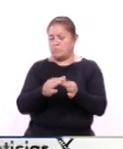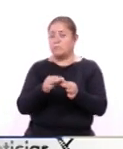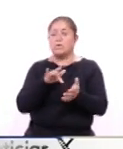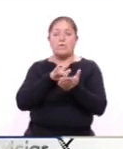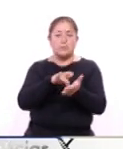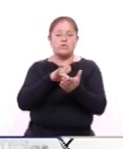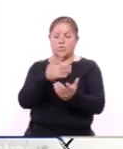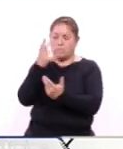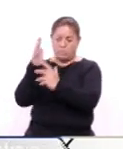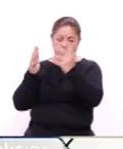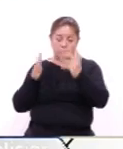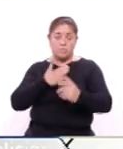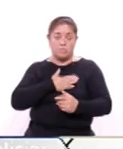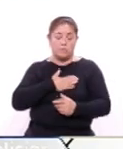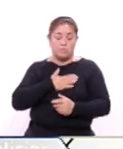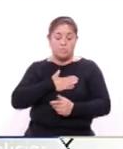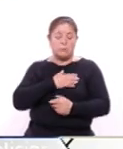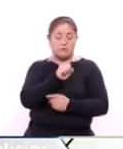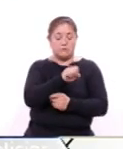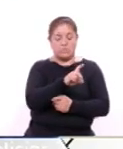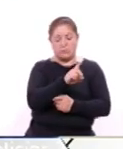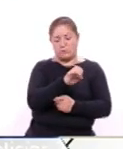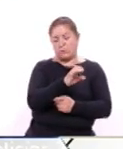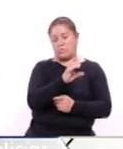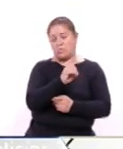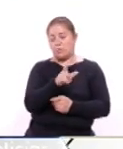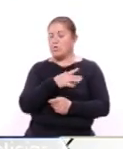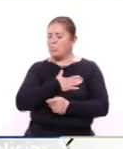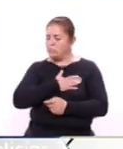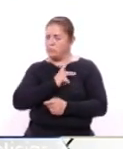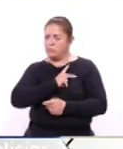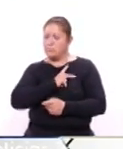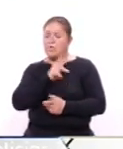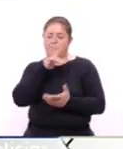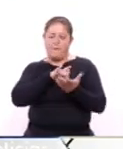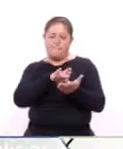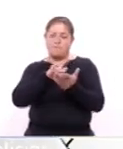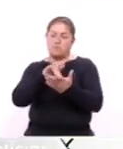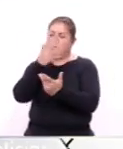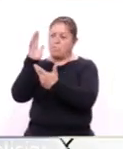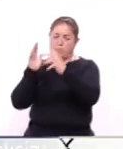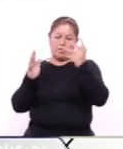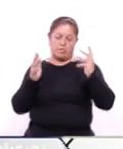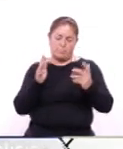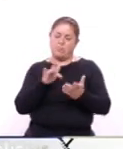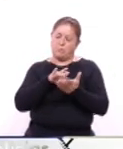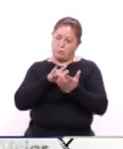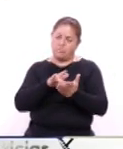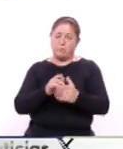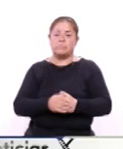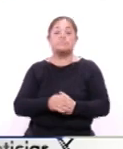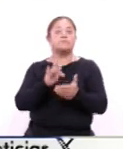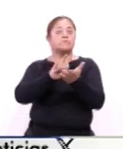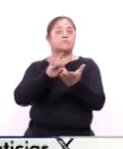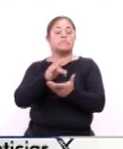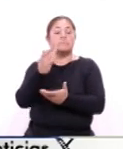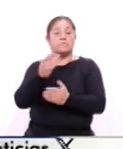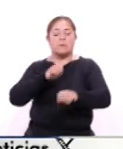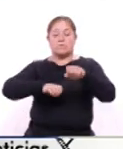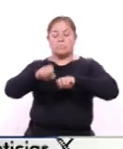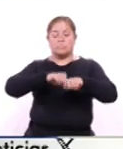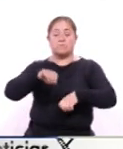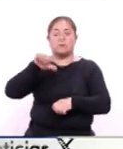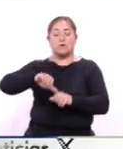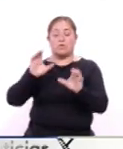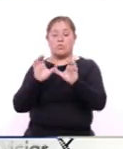ambiente. Nosotros, desde la SEDECO, haremos lo propio para poder seguir apoyando al medio ambiente. Agradezco a todas las empresas que hoy van a